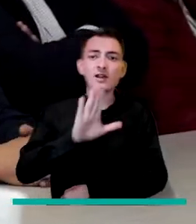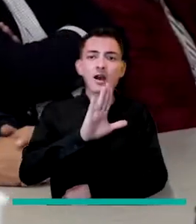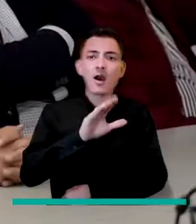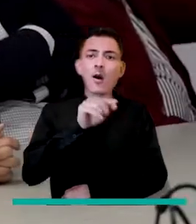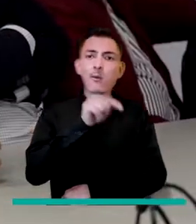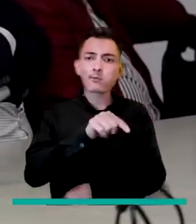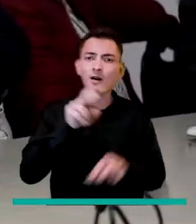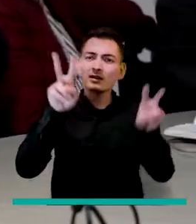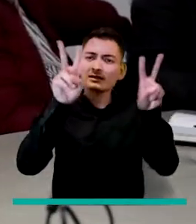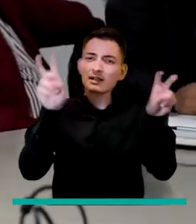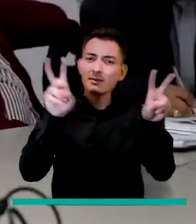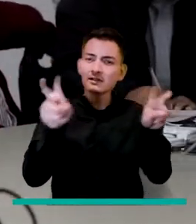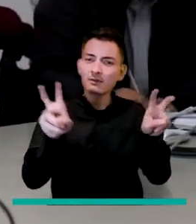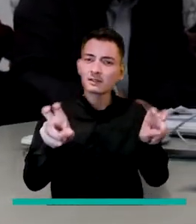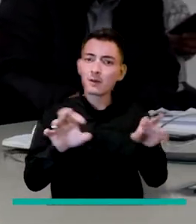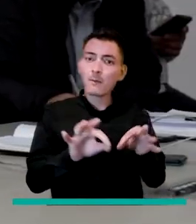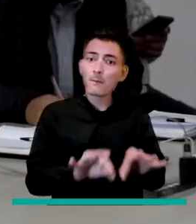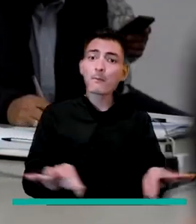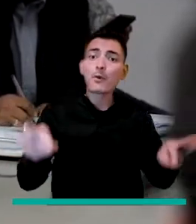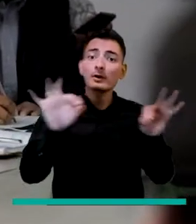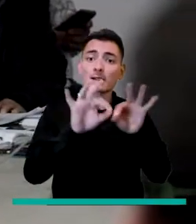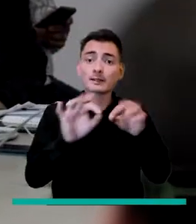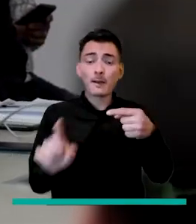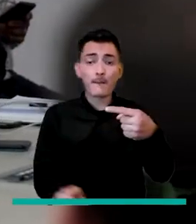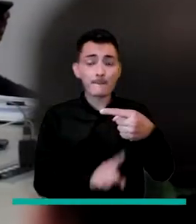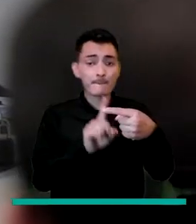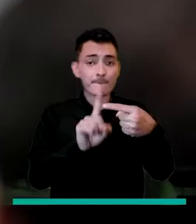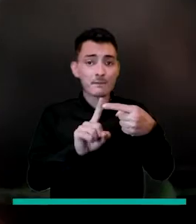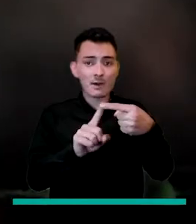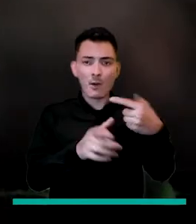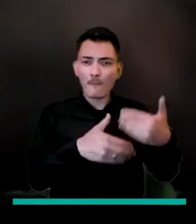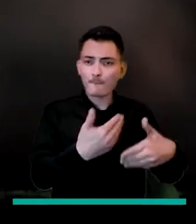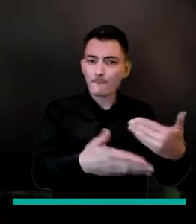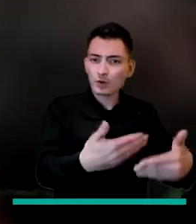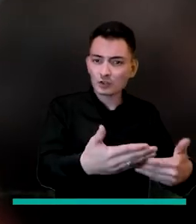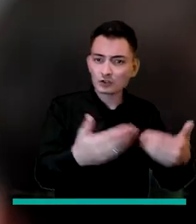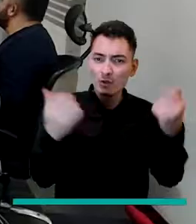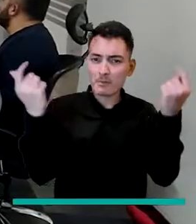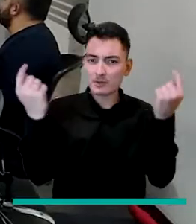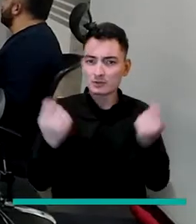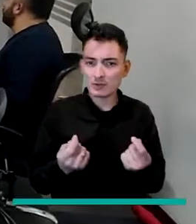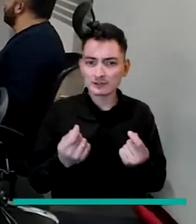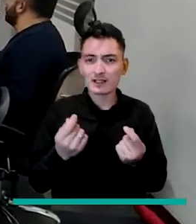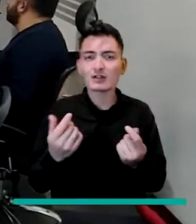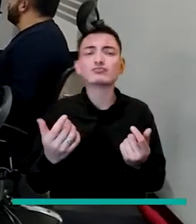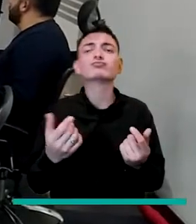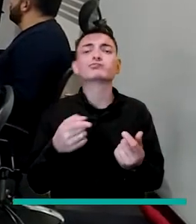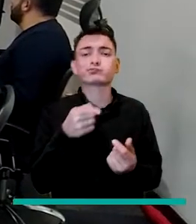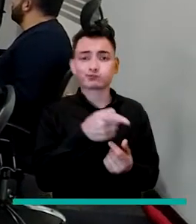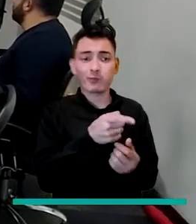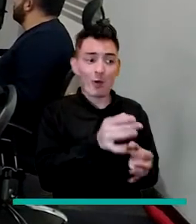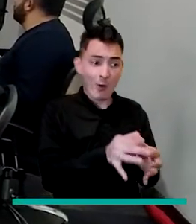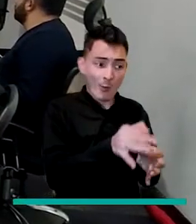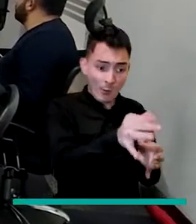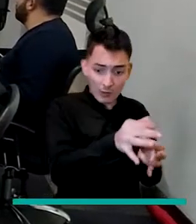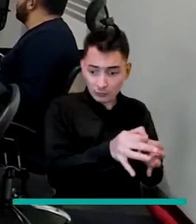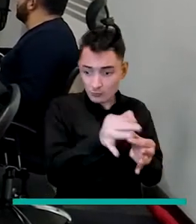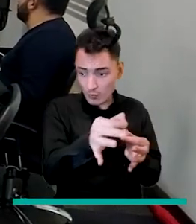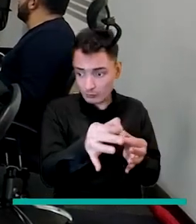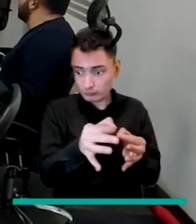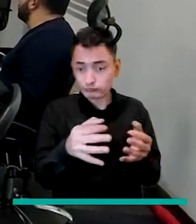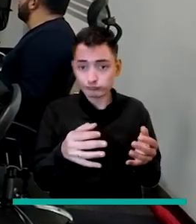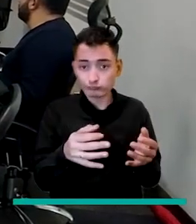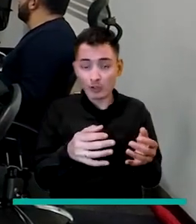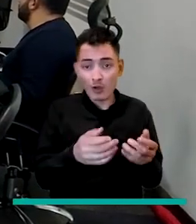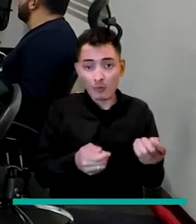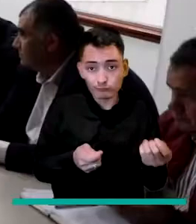en las cuales pues se hablaron de unos temas importantes. Uno, el tema del proceso como tal presupuestal para incluir la partida tanto en